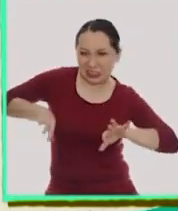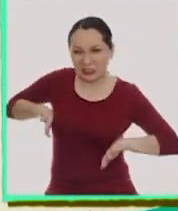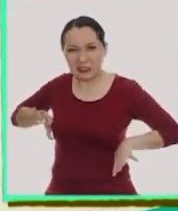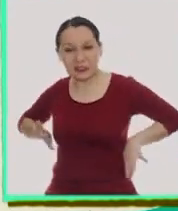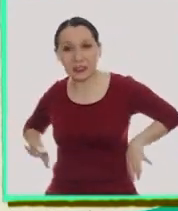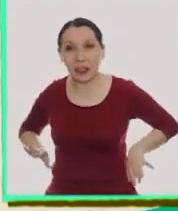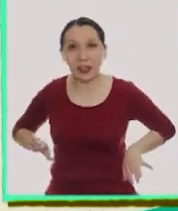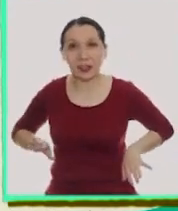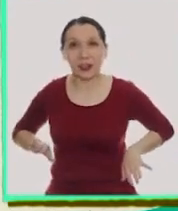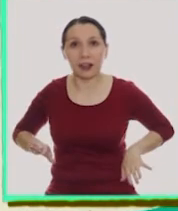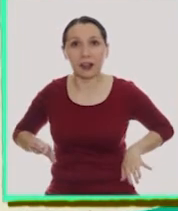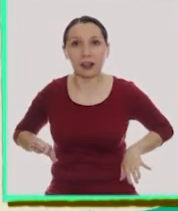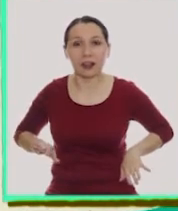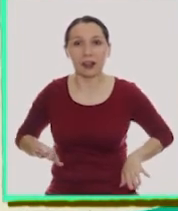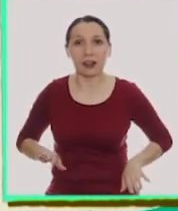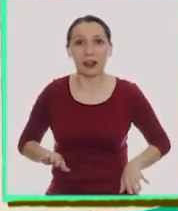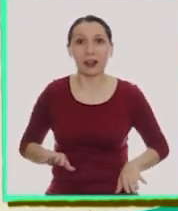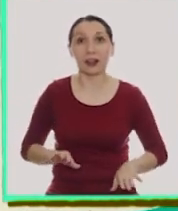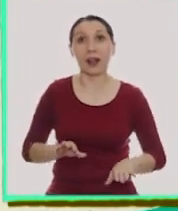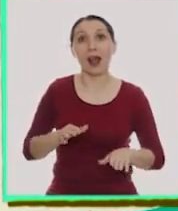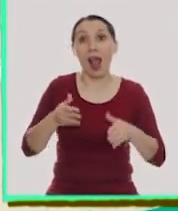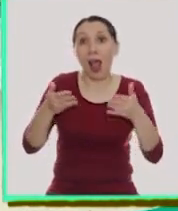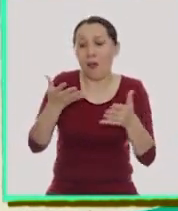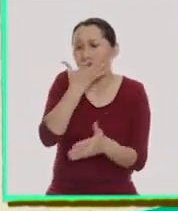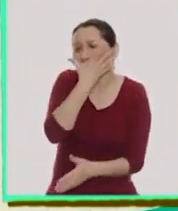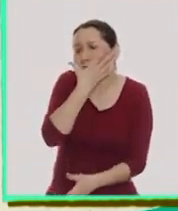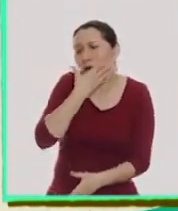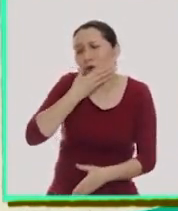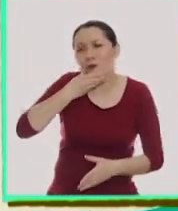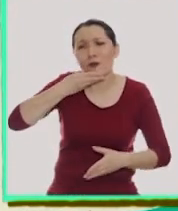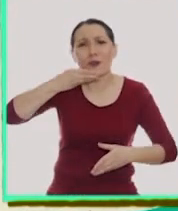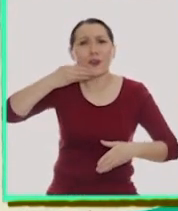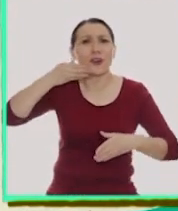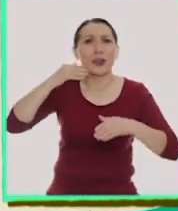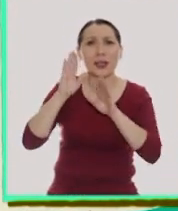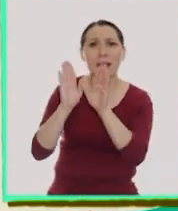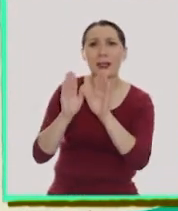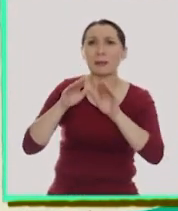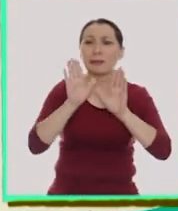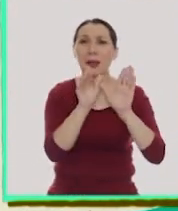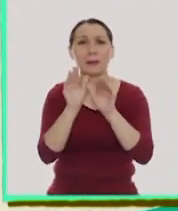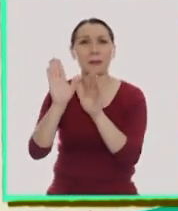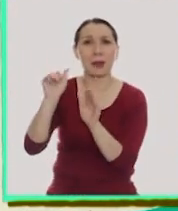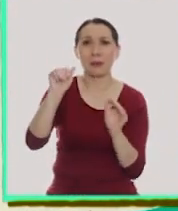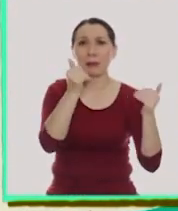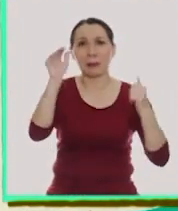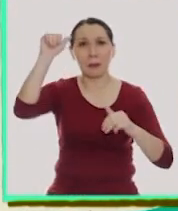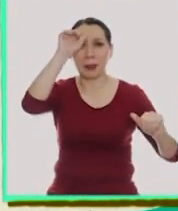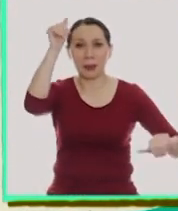empujones. Y... ¡Era una hermosa mariposa!